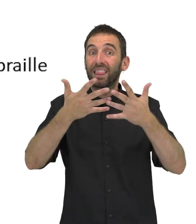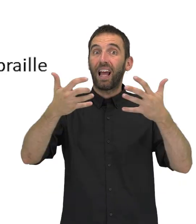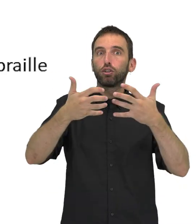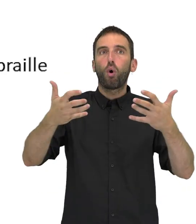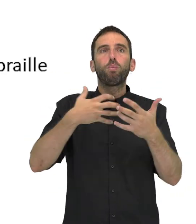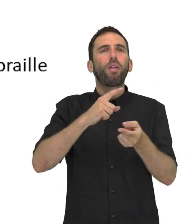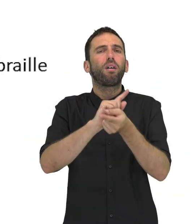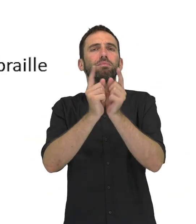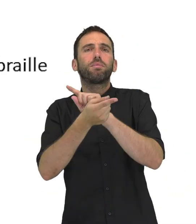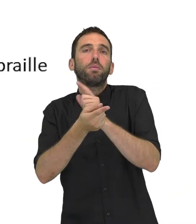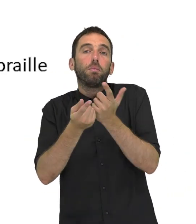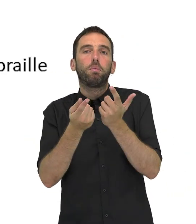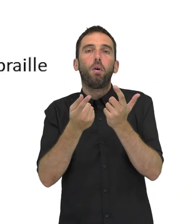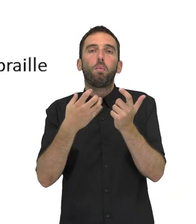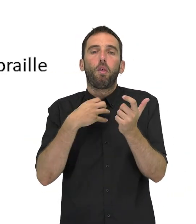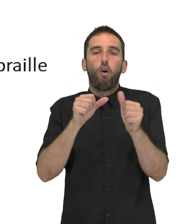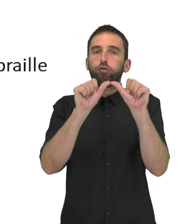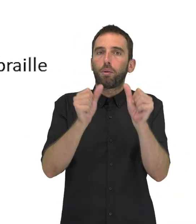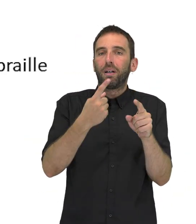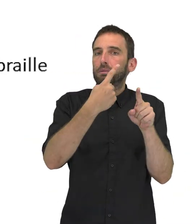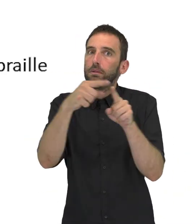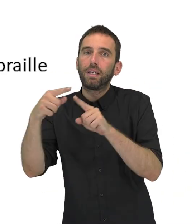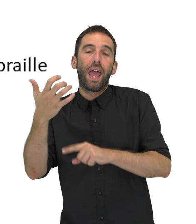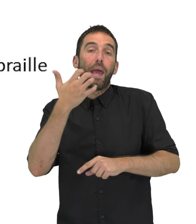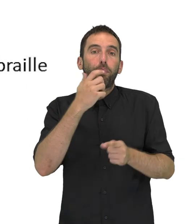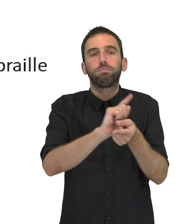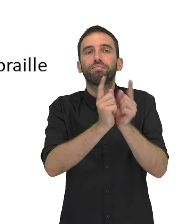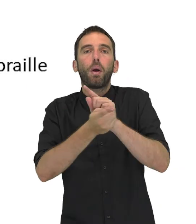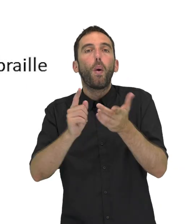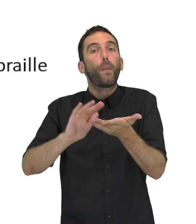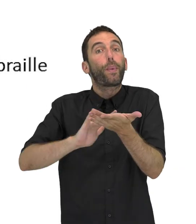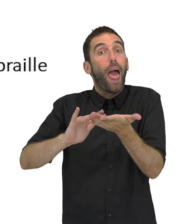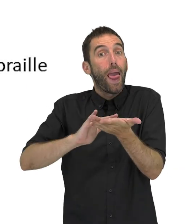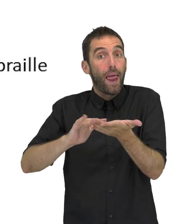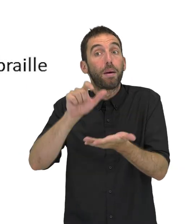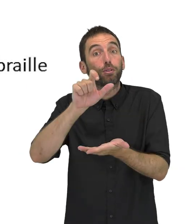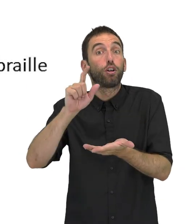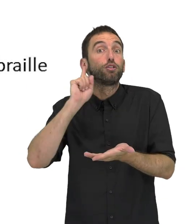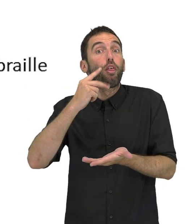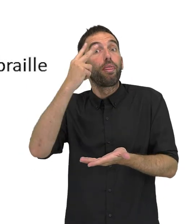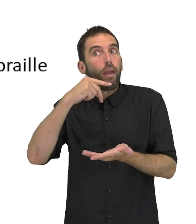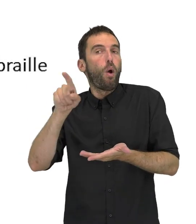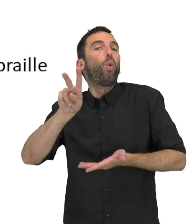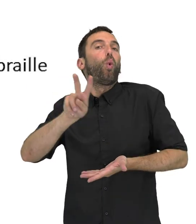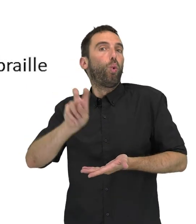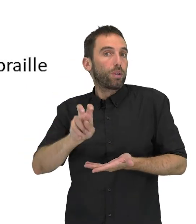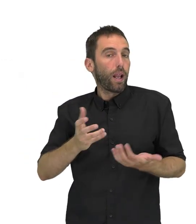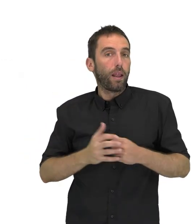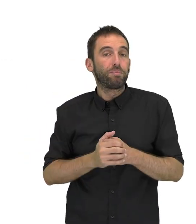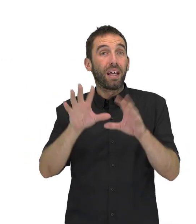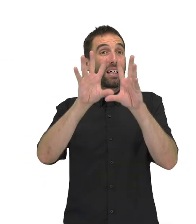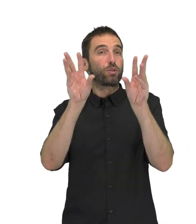el texto puede ser convertido a otros canales de percepción, por ejemplo, el braille, útil para algunas personas sordociegas.